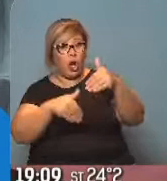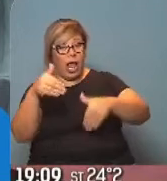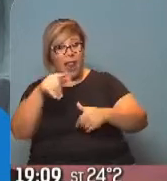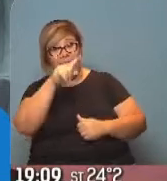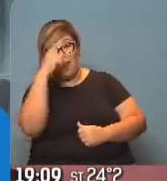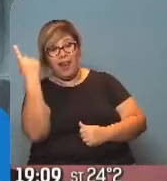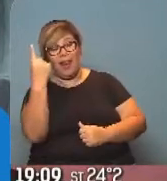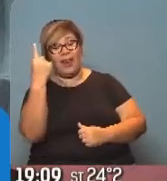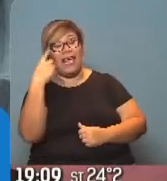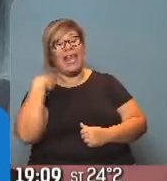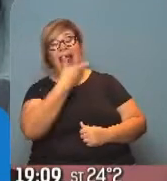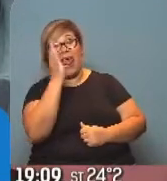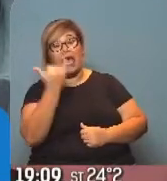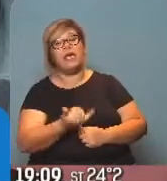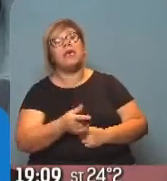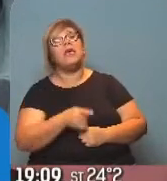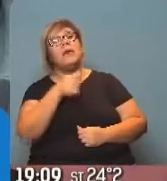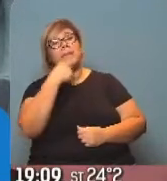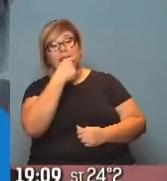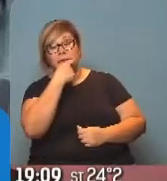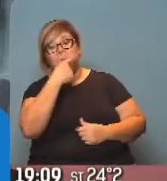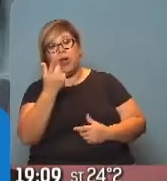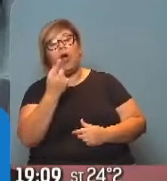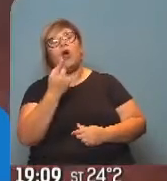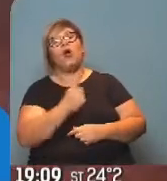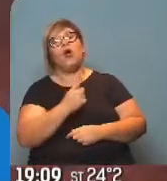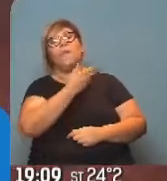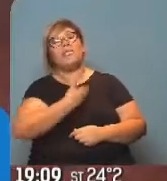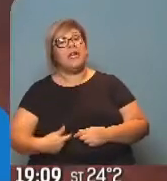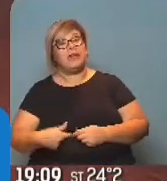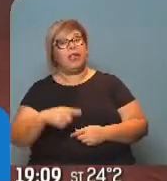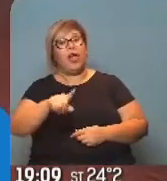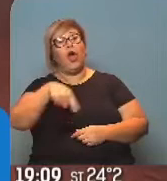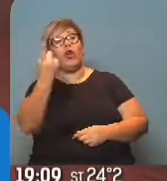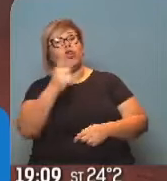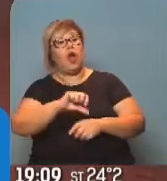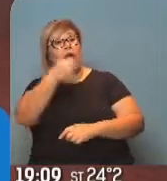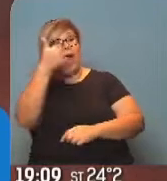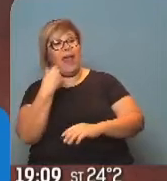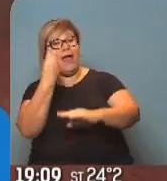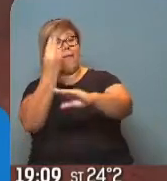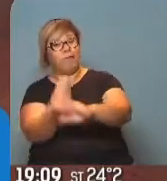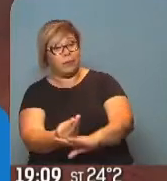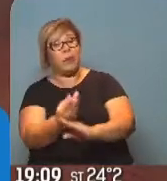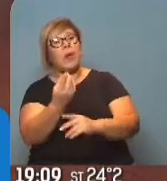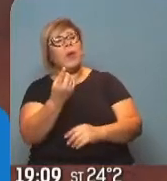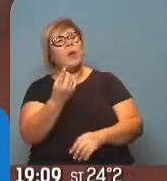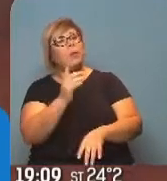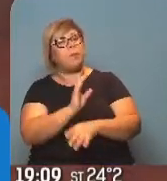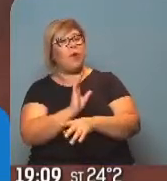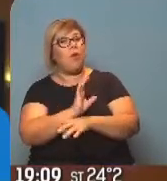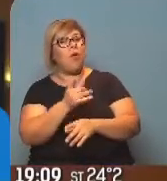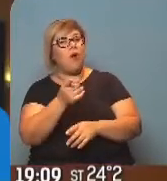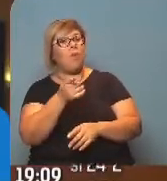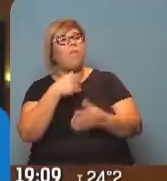a dólares a un cambio de gobierno, o que generaría condiciones distintas? ¿A qué le temen? En general, cuando uno habla del inversor extranjero, por ahí están